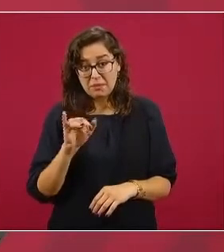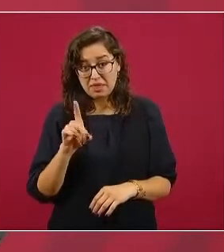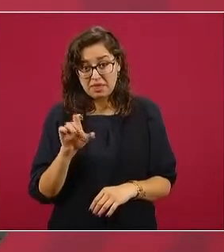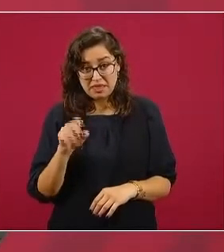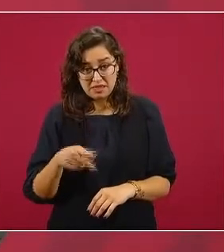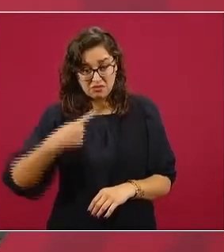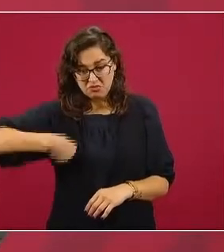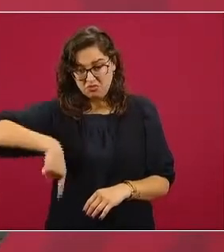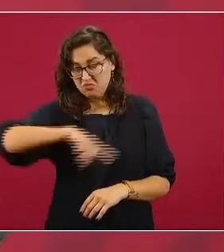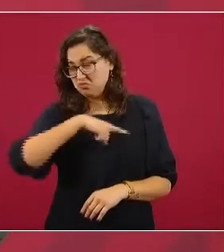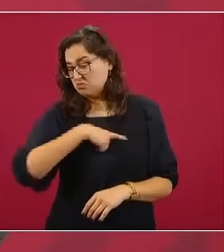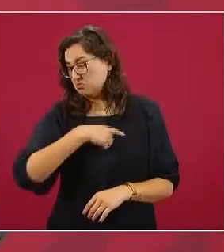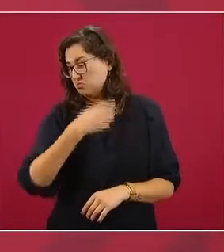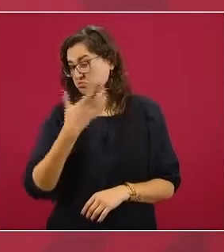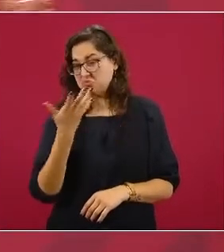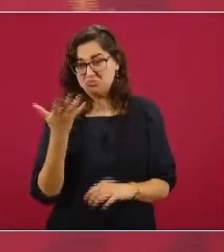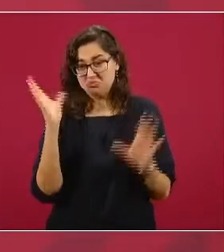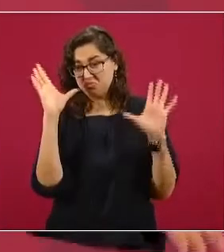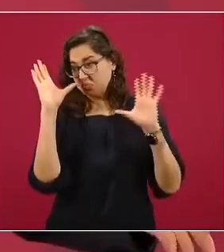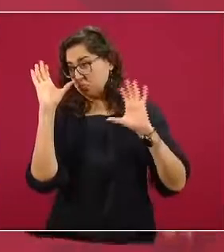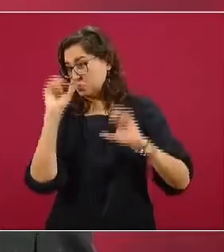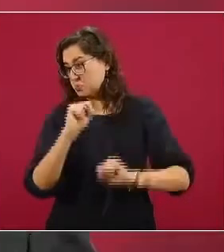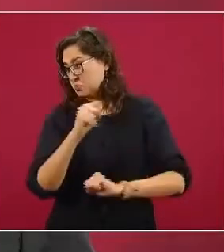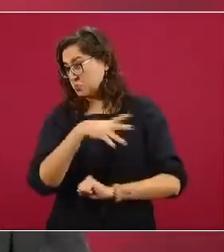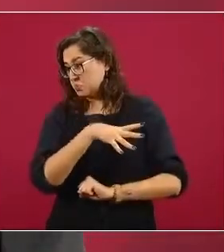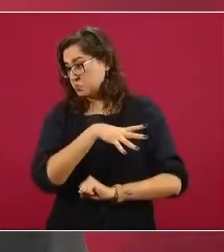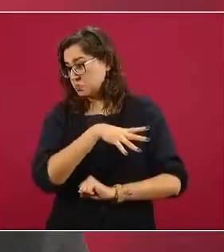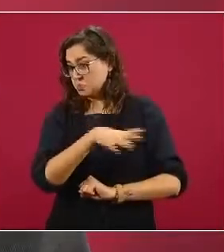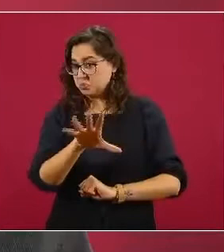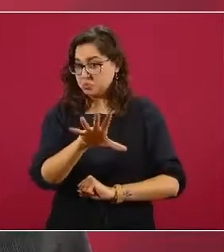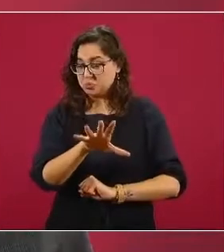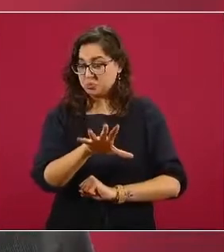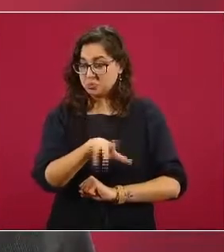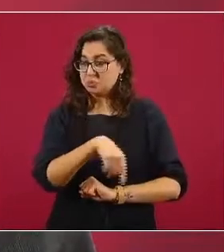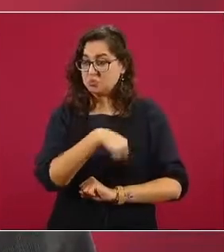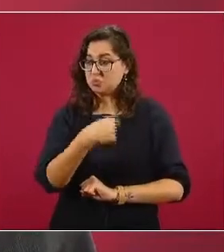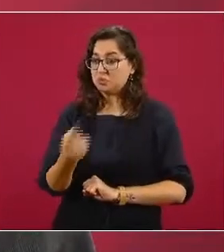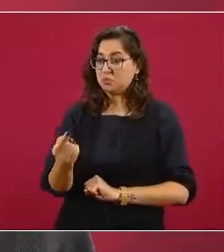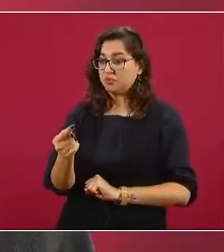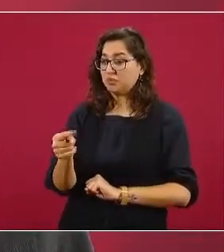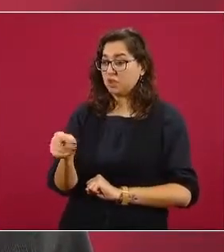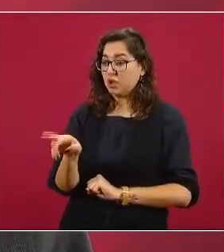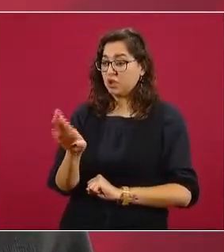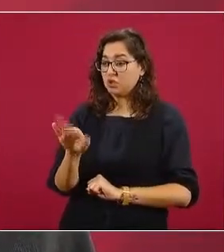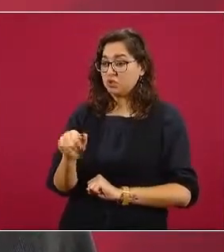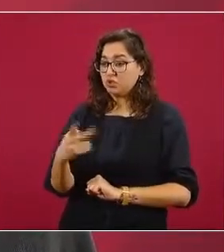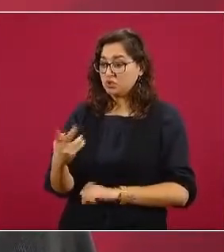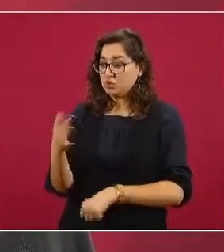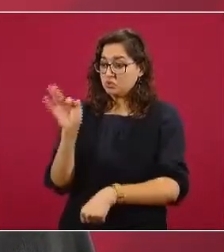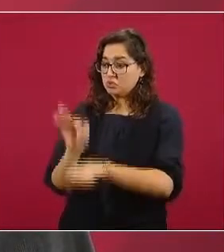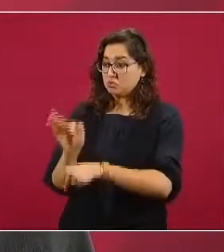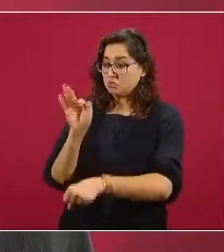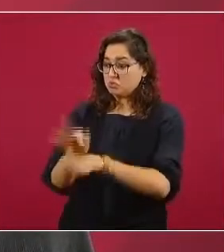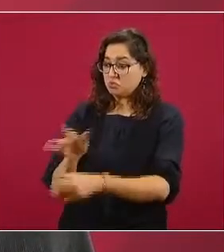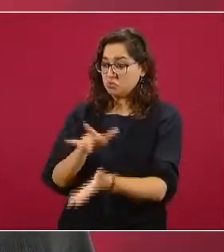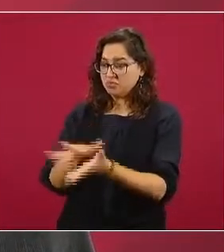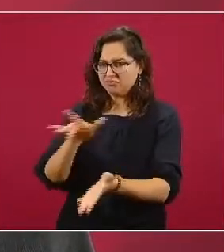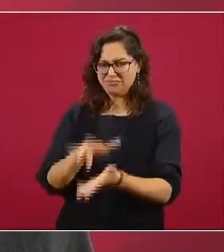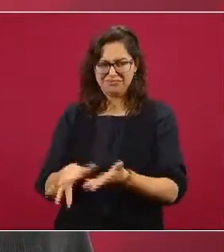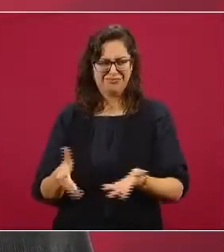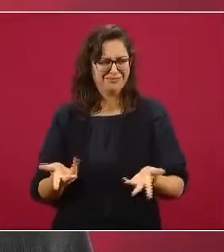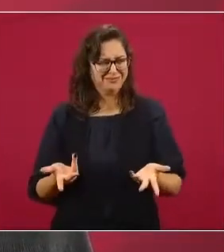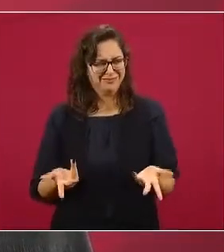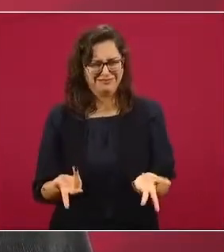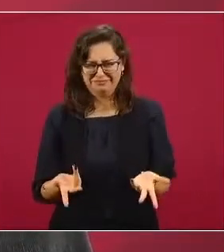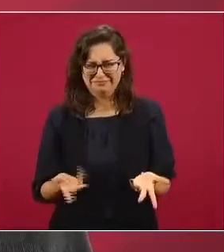y de que estábamos a favor del presidente Trump y